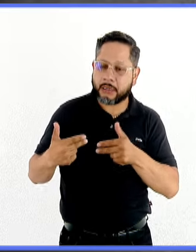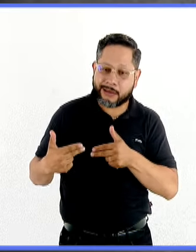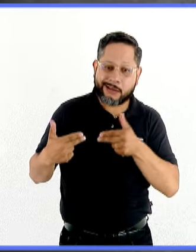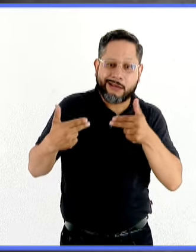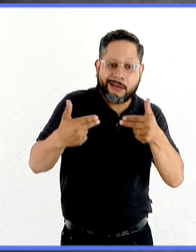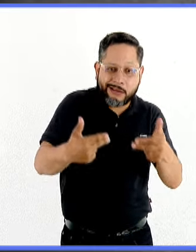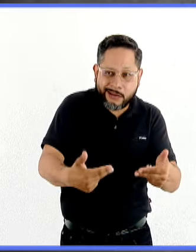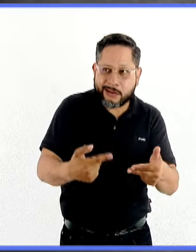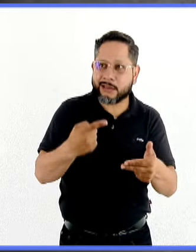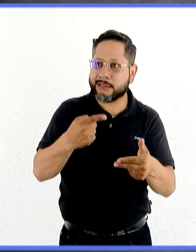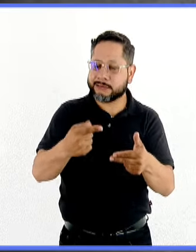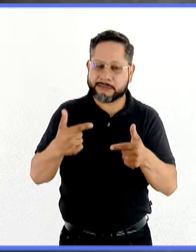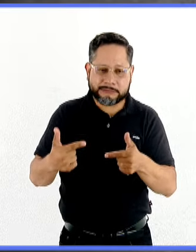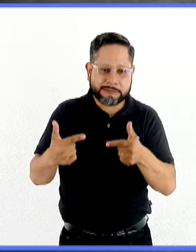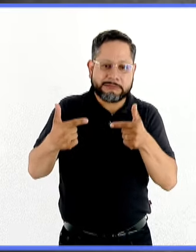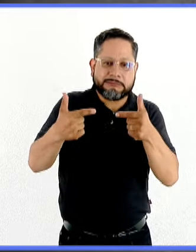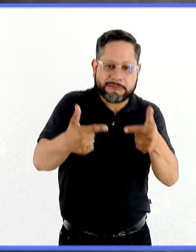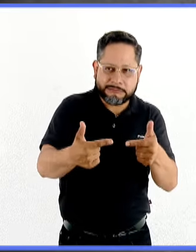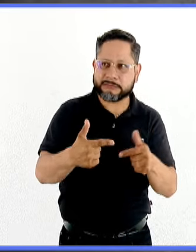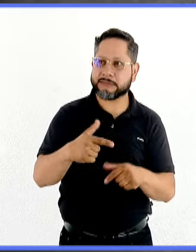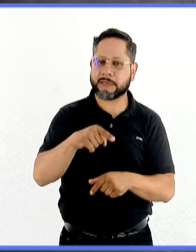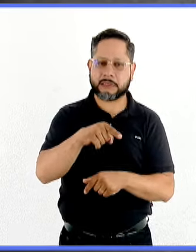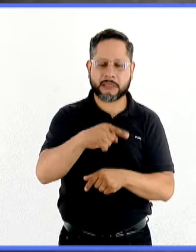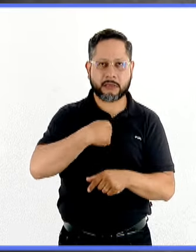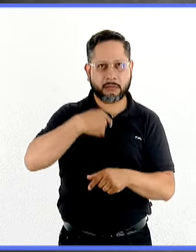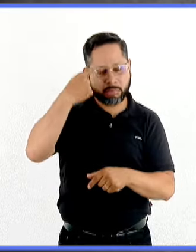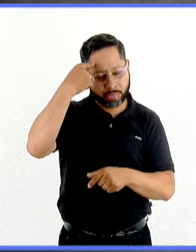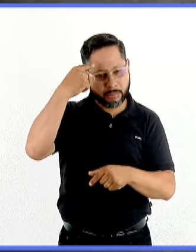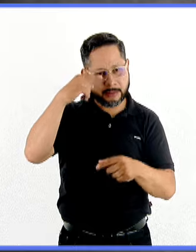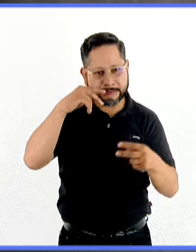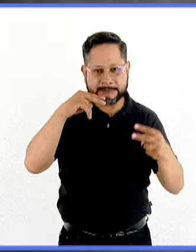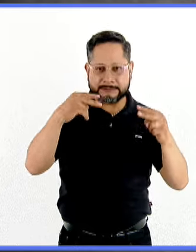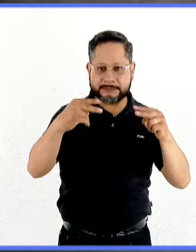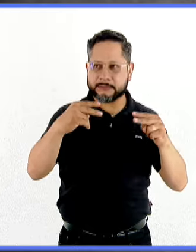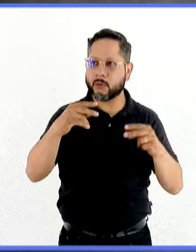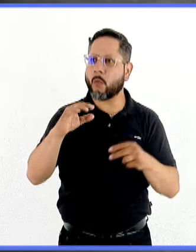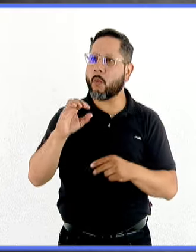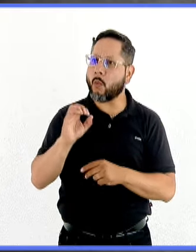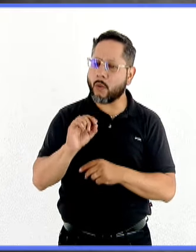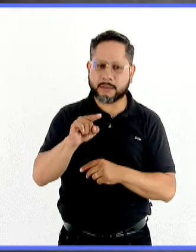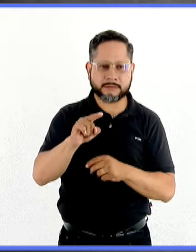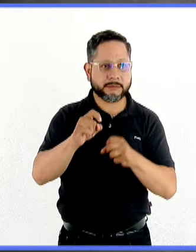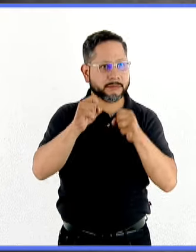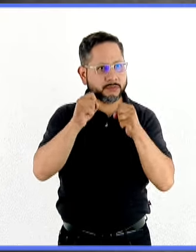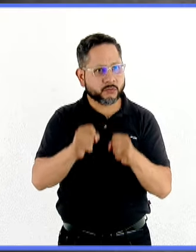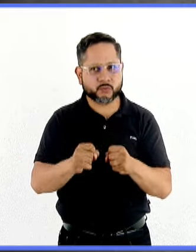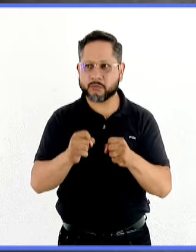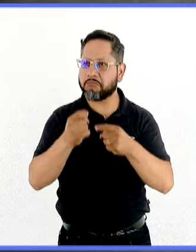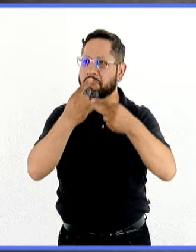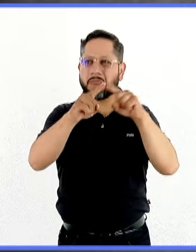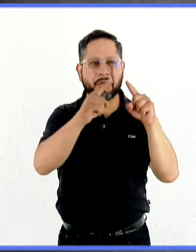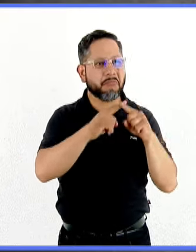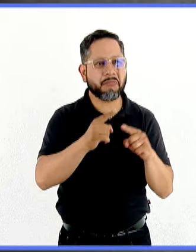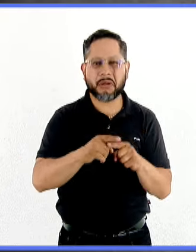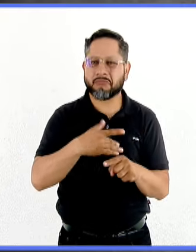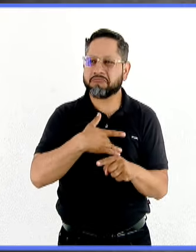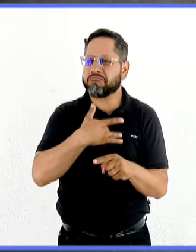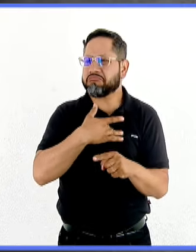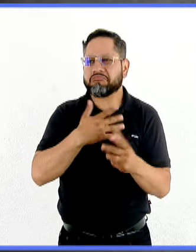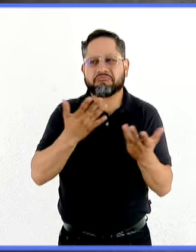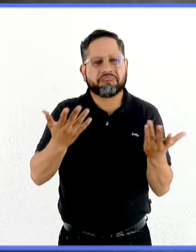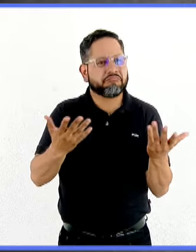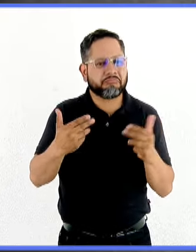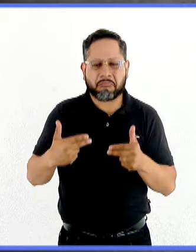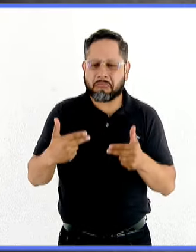de que hay una cierta carga genética para la presencia del trastorno, pero en realidad no es un factor única causal. Es decir, son múltiples